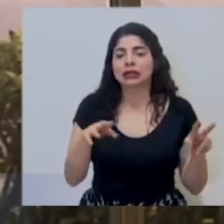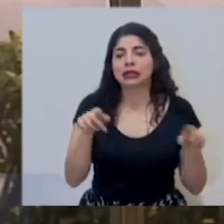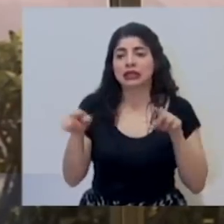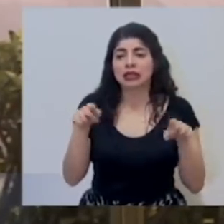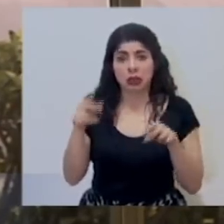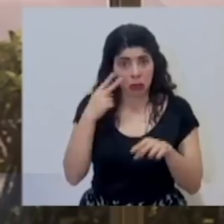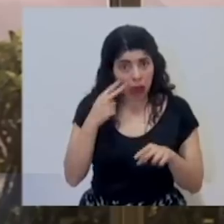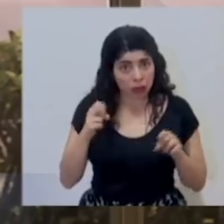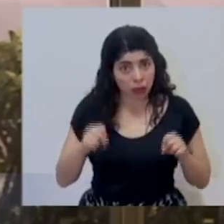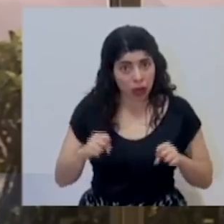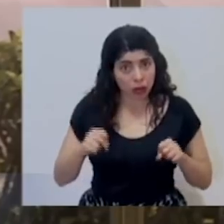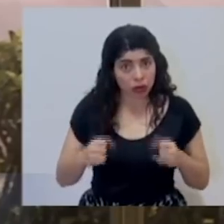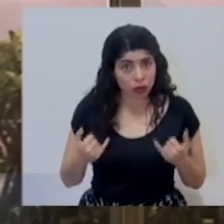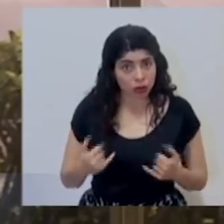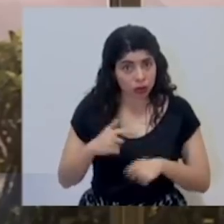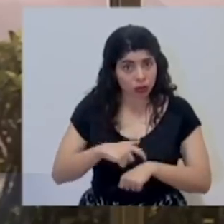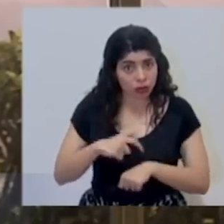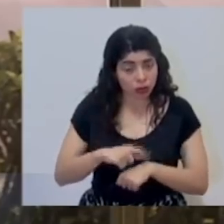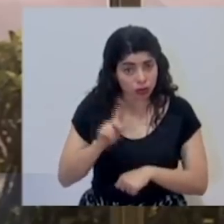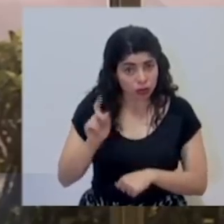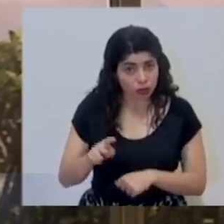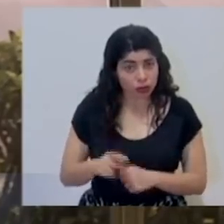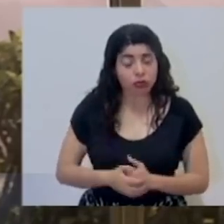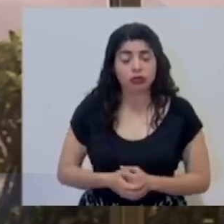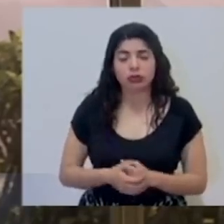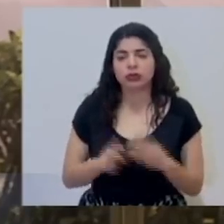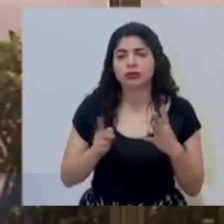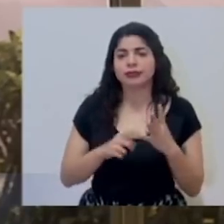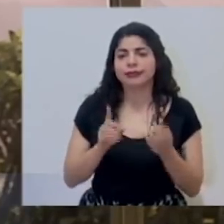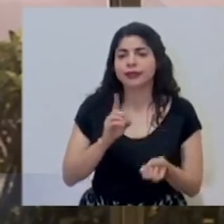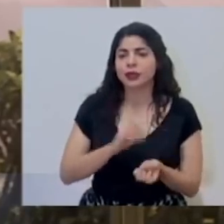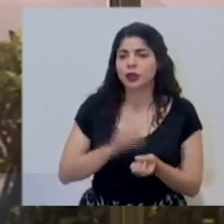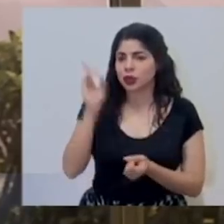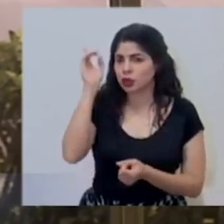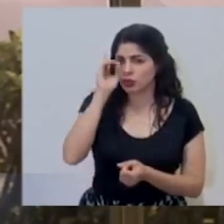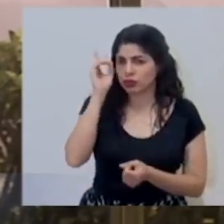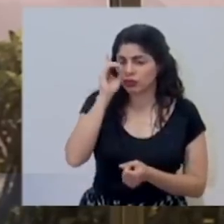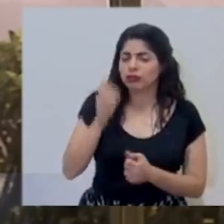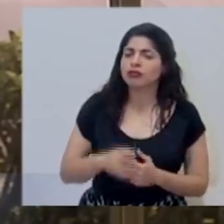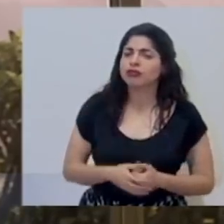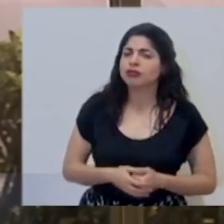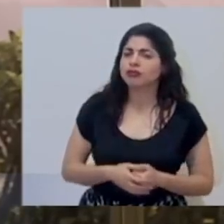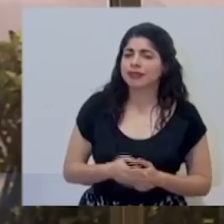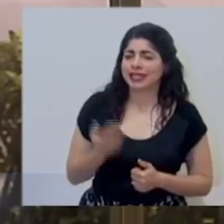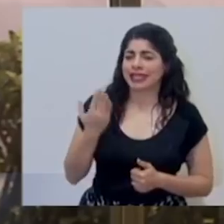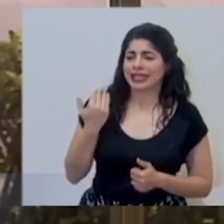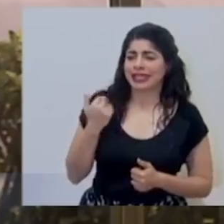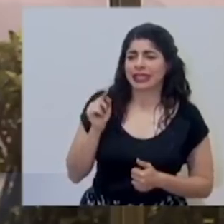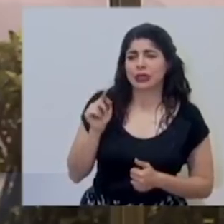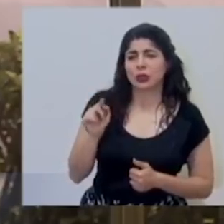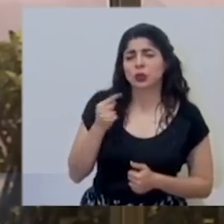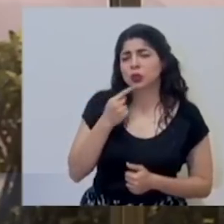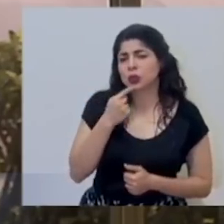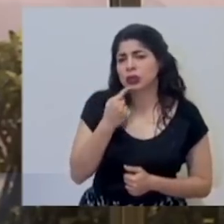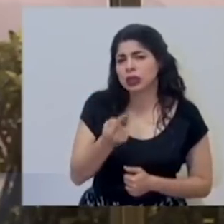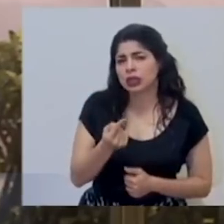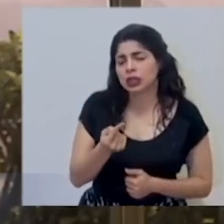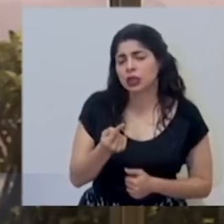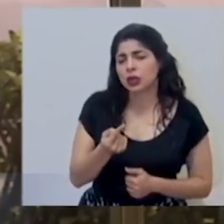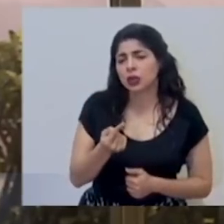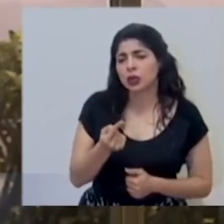¿cómo ve usted esas posibilidades en estos momentos? Y doctor Salas, acaba de mencionar el